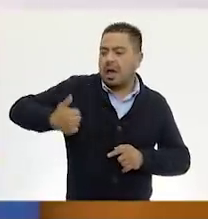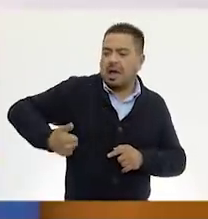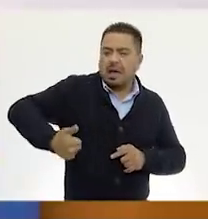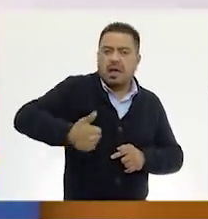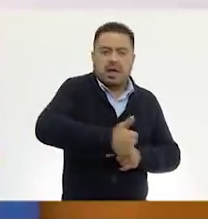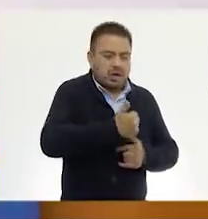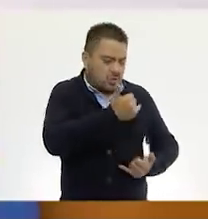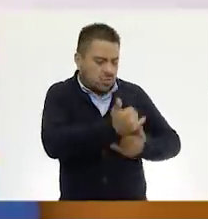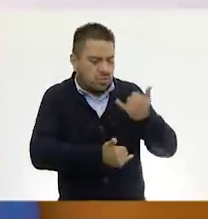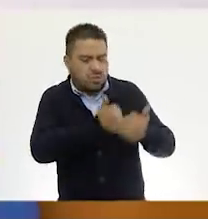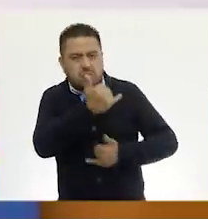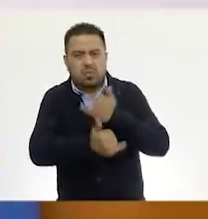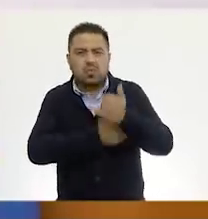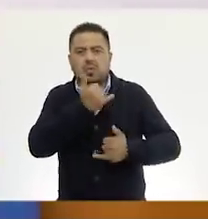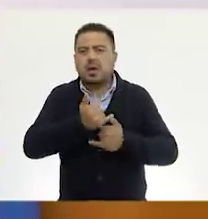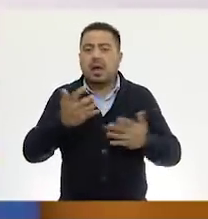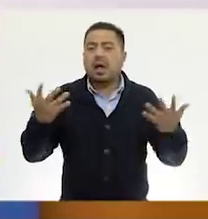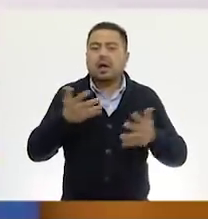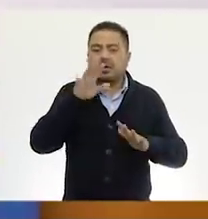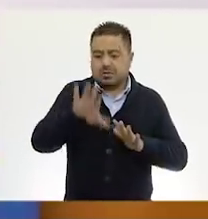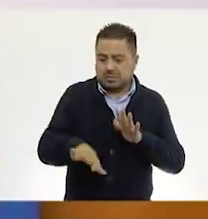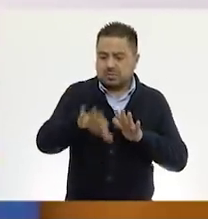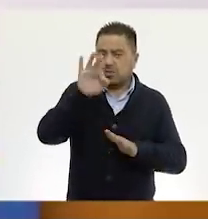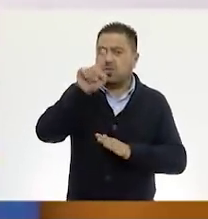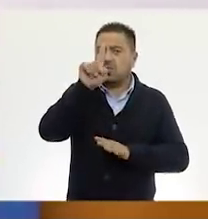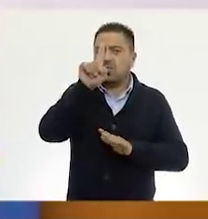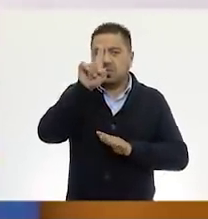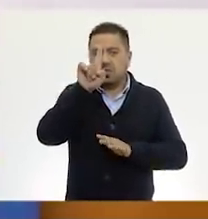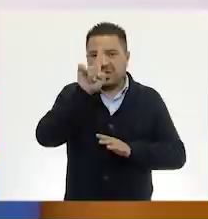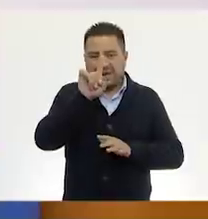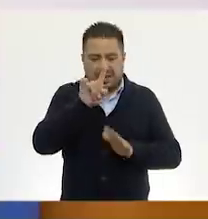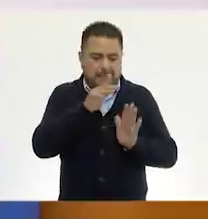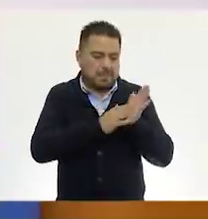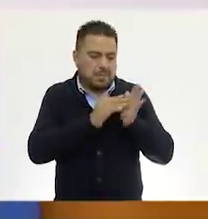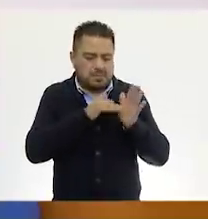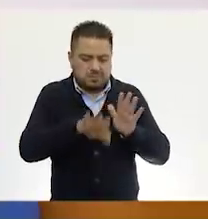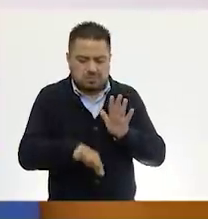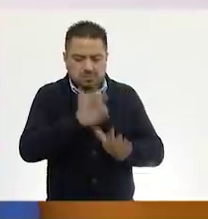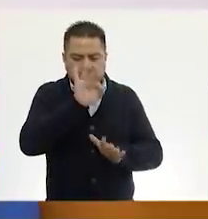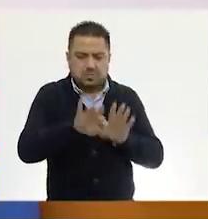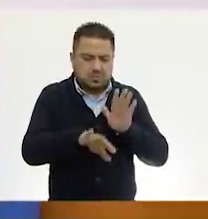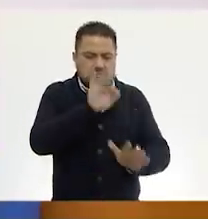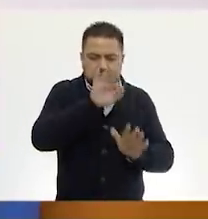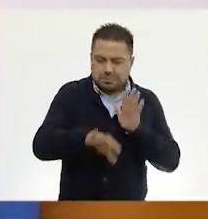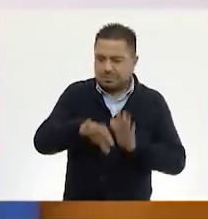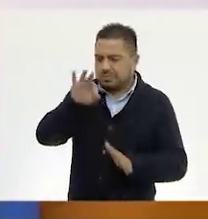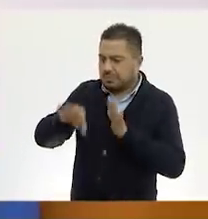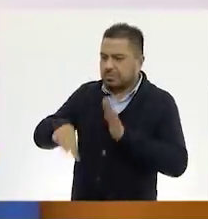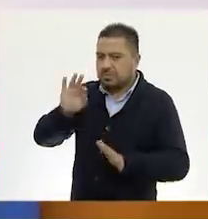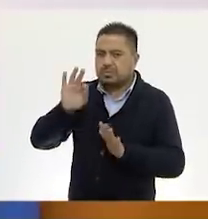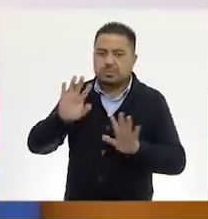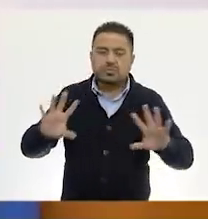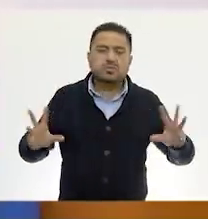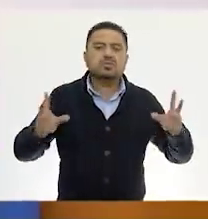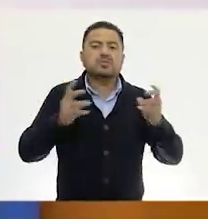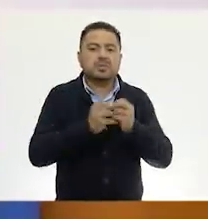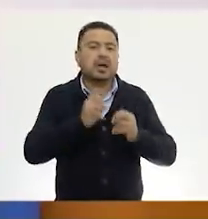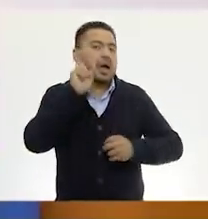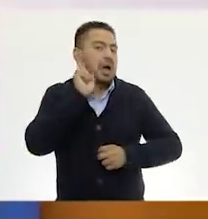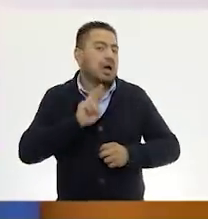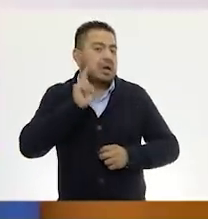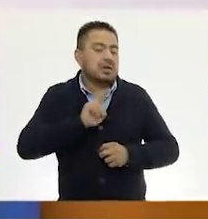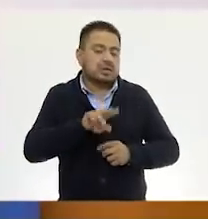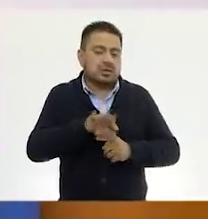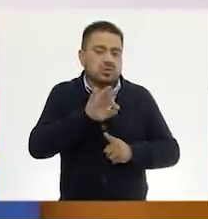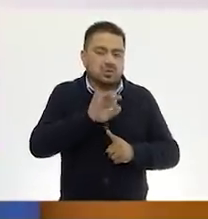cada jugador va a tomar una tarjeta. Una tarjeta de las unidades de millar, una de las centenas, una de las decenas